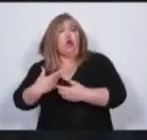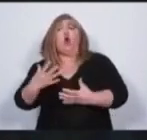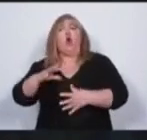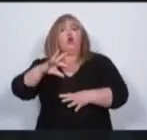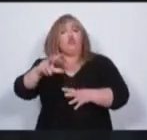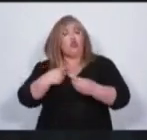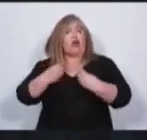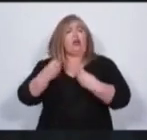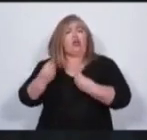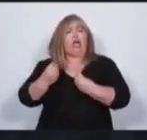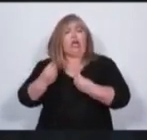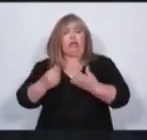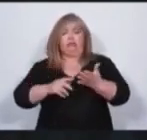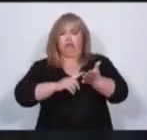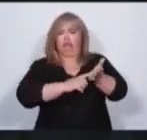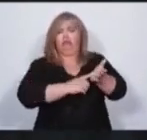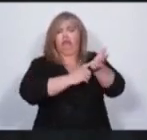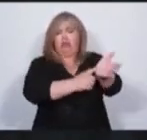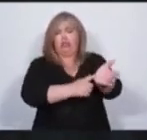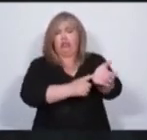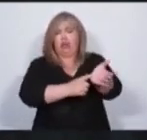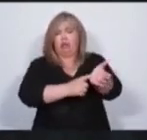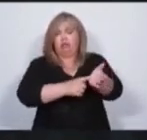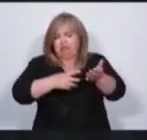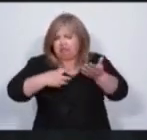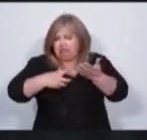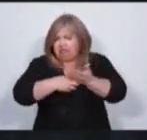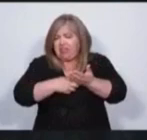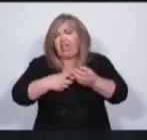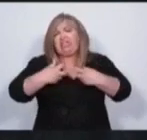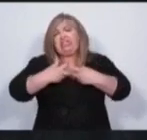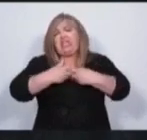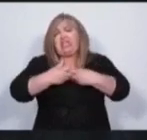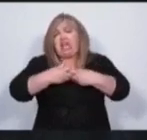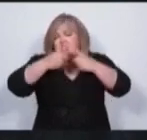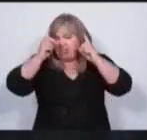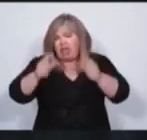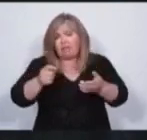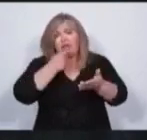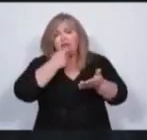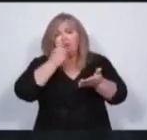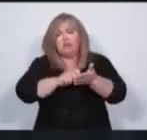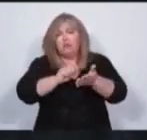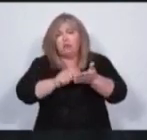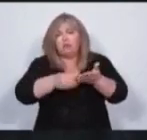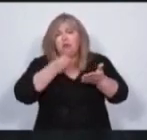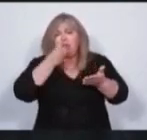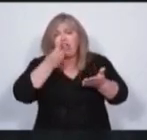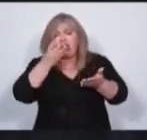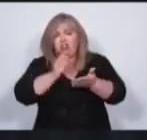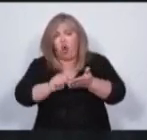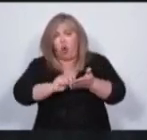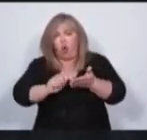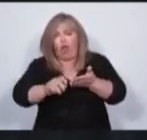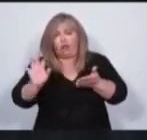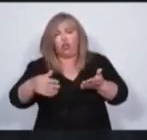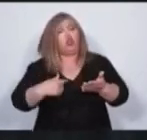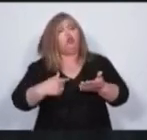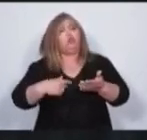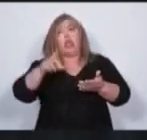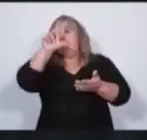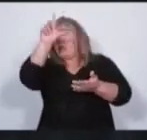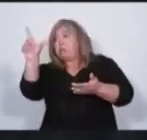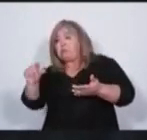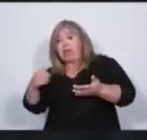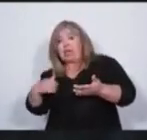Inclusive los sindicalistas tienen que presentar declaraciones juradas. Eso no pasa en otros lugares del país.